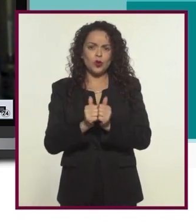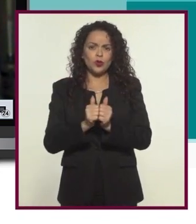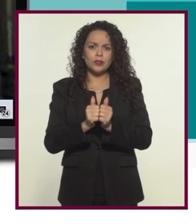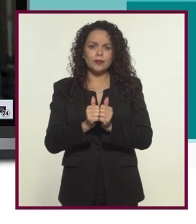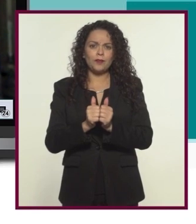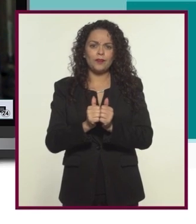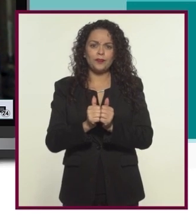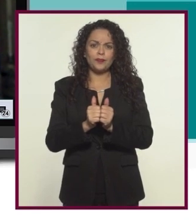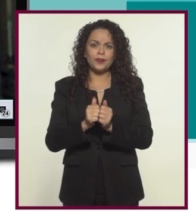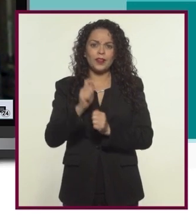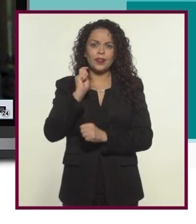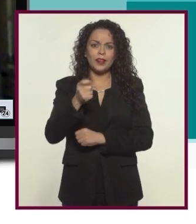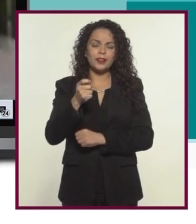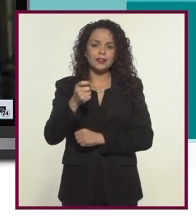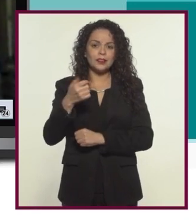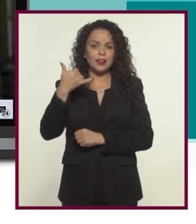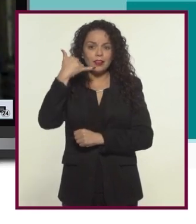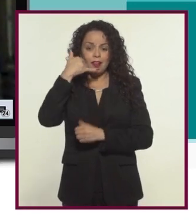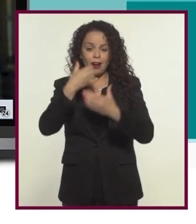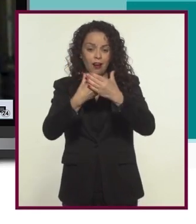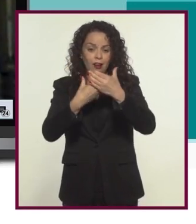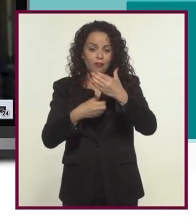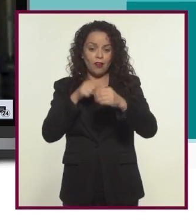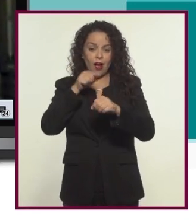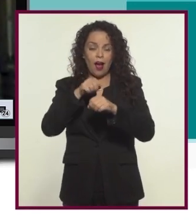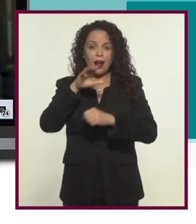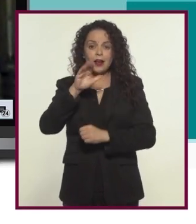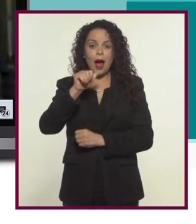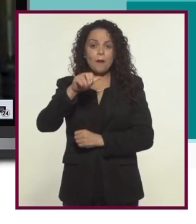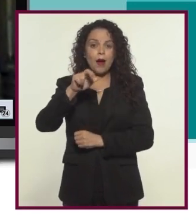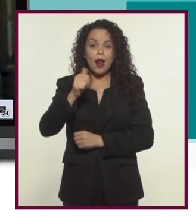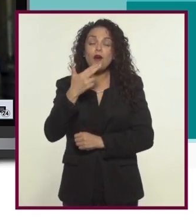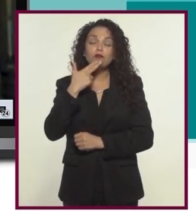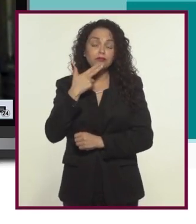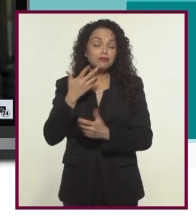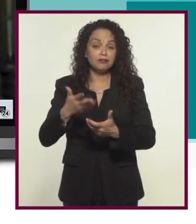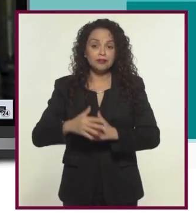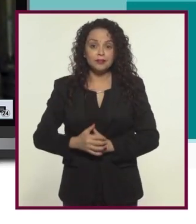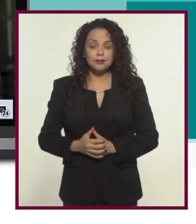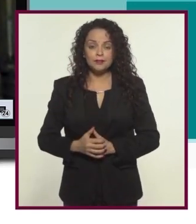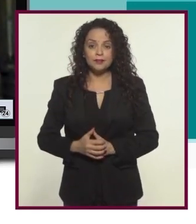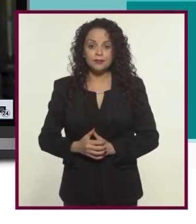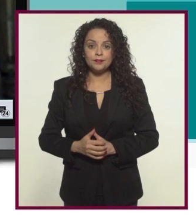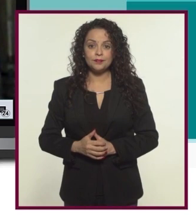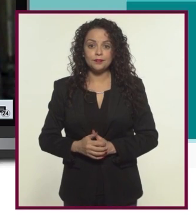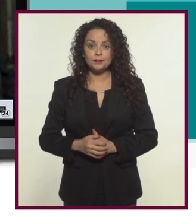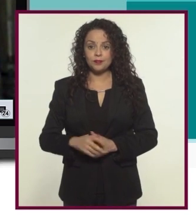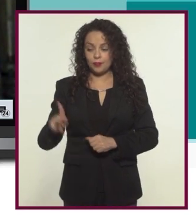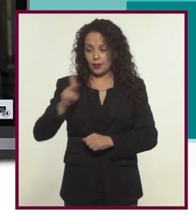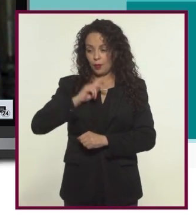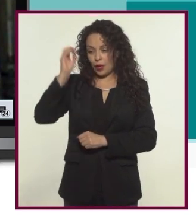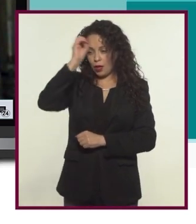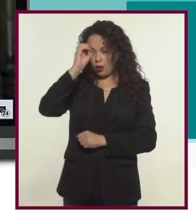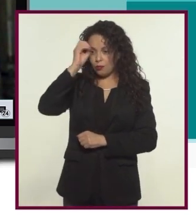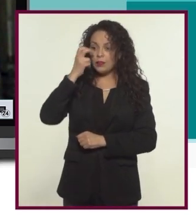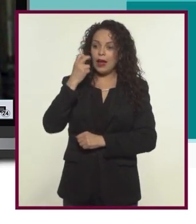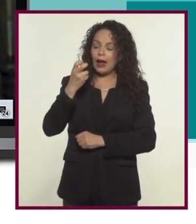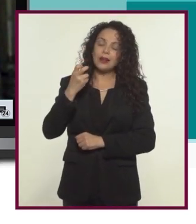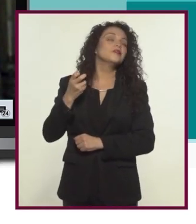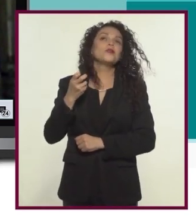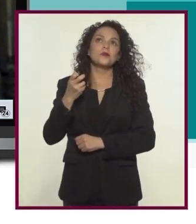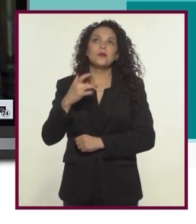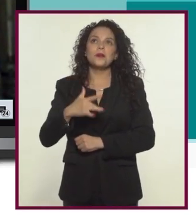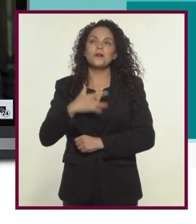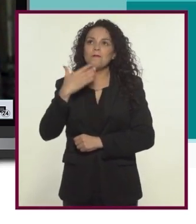están hechos con la cámara de un celular entonces creo que es